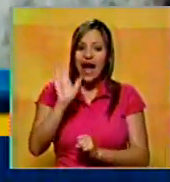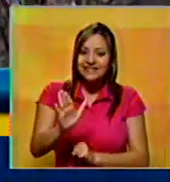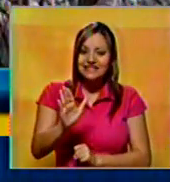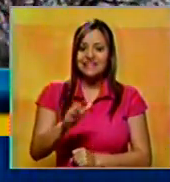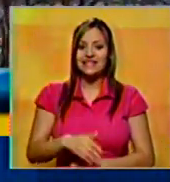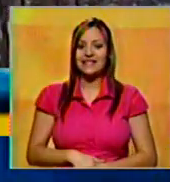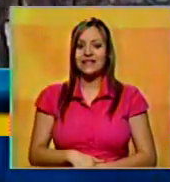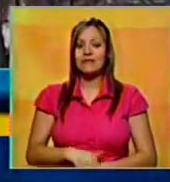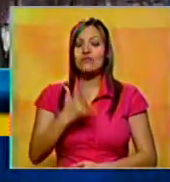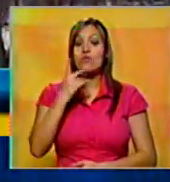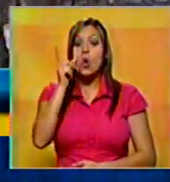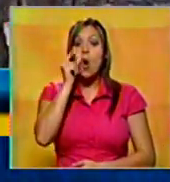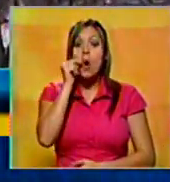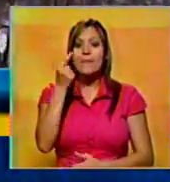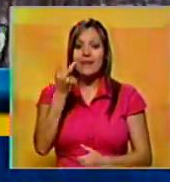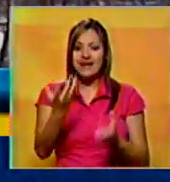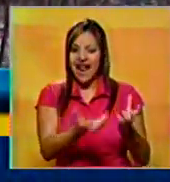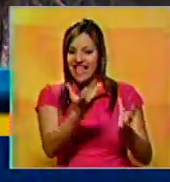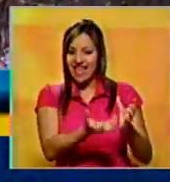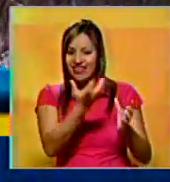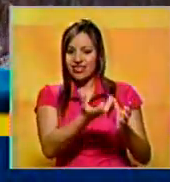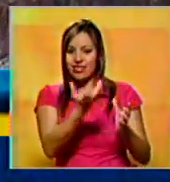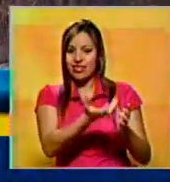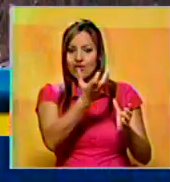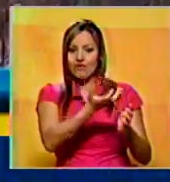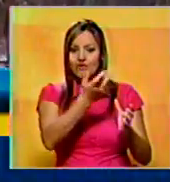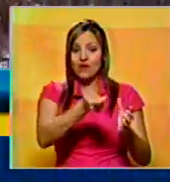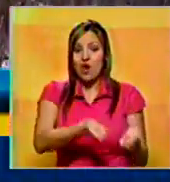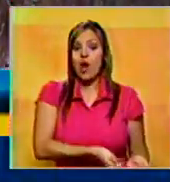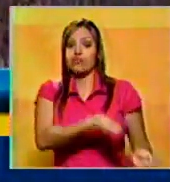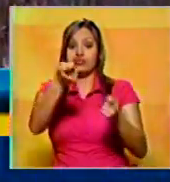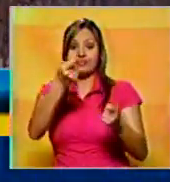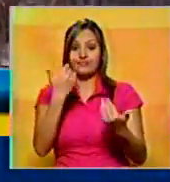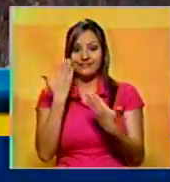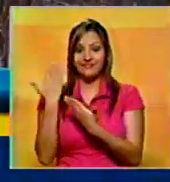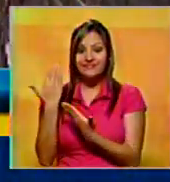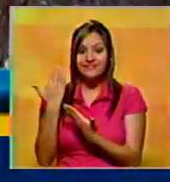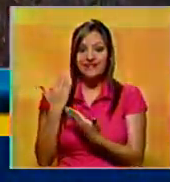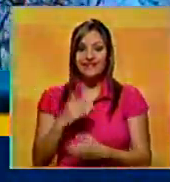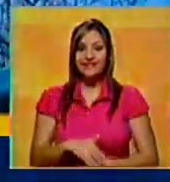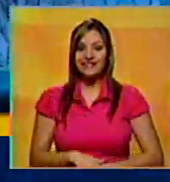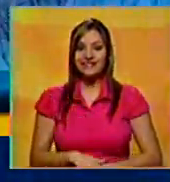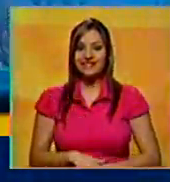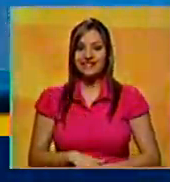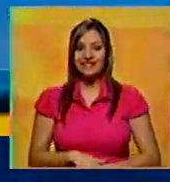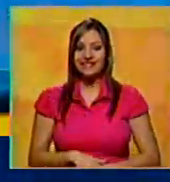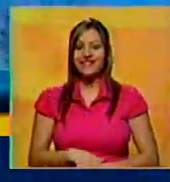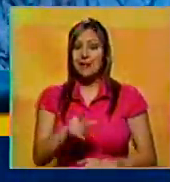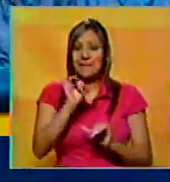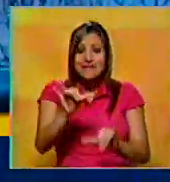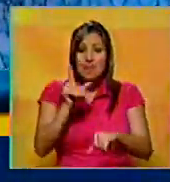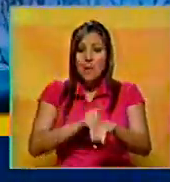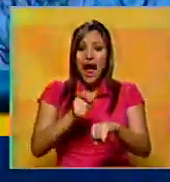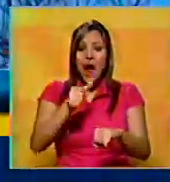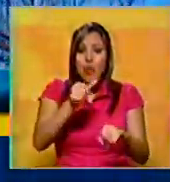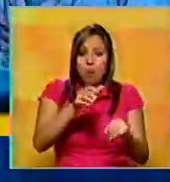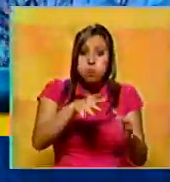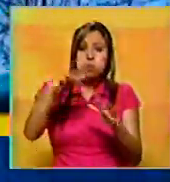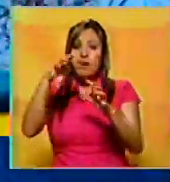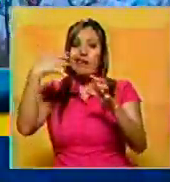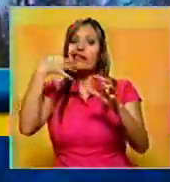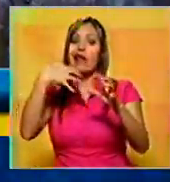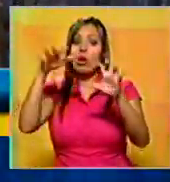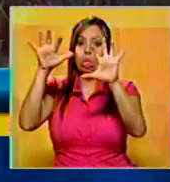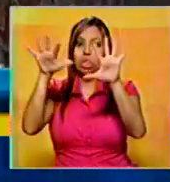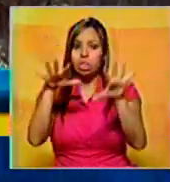como es el caso de un hombre que hirvió agua en una cafetera y la lanzó al aire, convirtiendo el líquido en nieve instantáneamente por las extremas